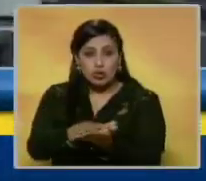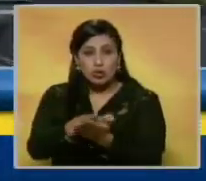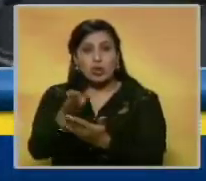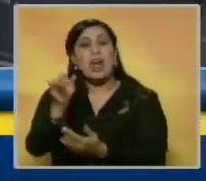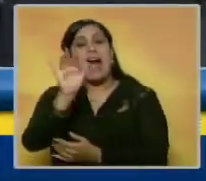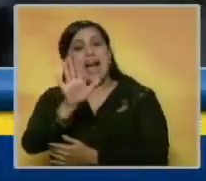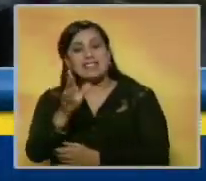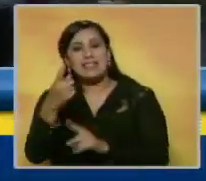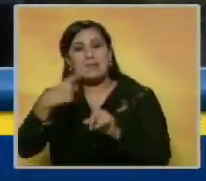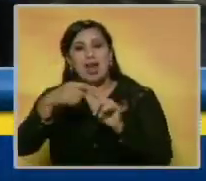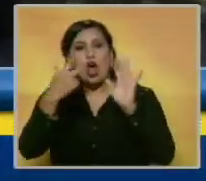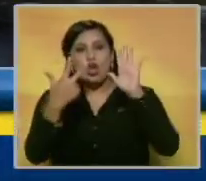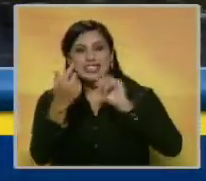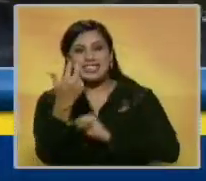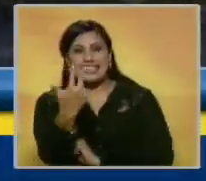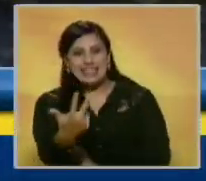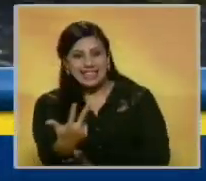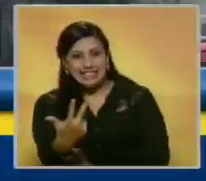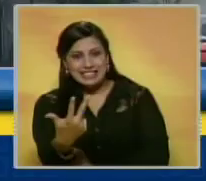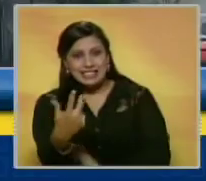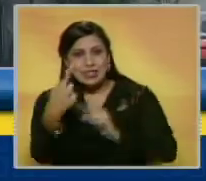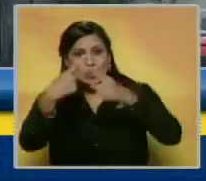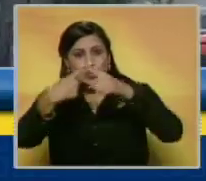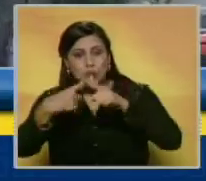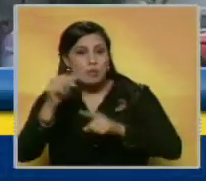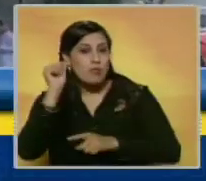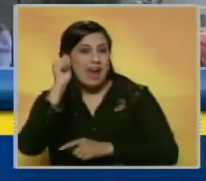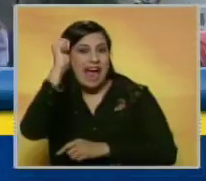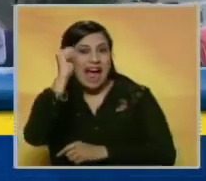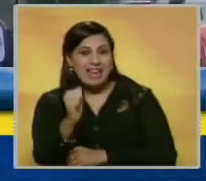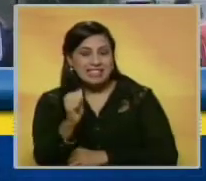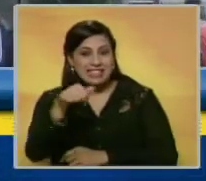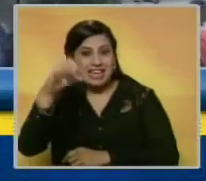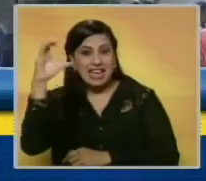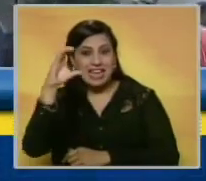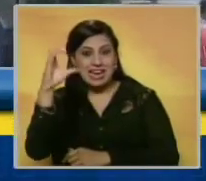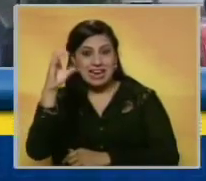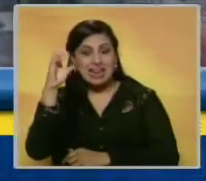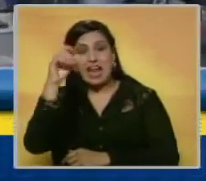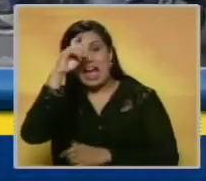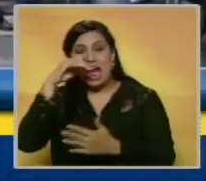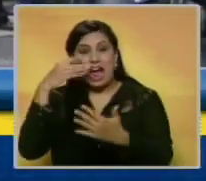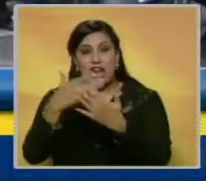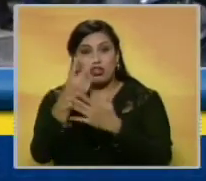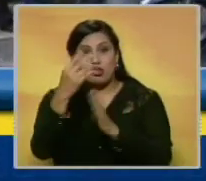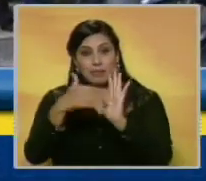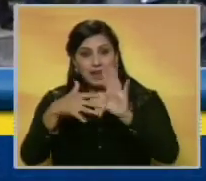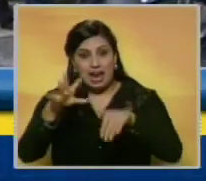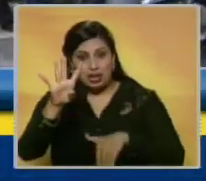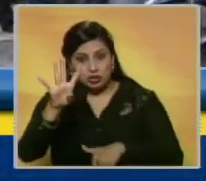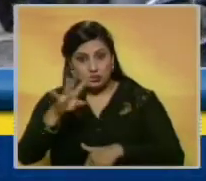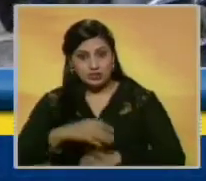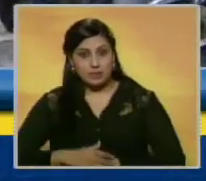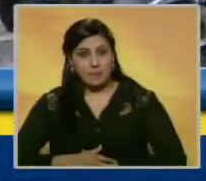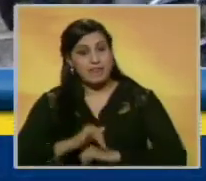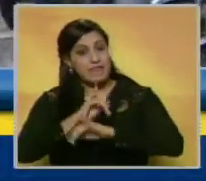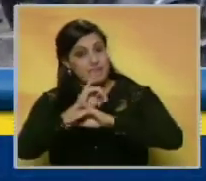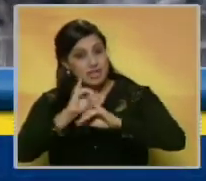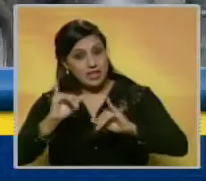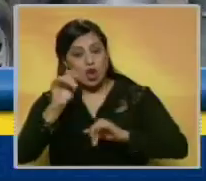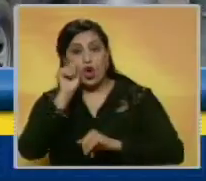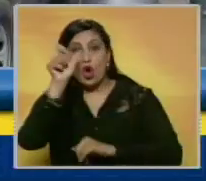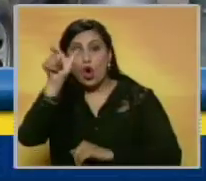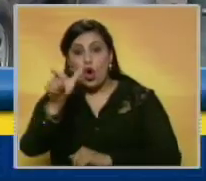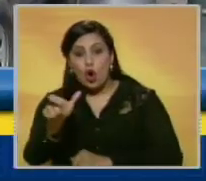Su muerte asciende a 83, la cifra de mujeres asesinadas en Caracas en el año 2014. Finalmente, un